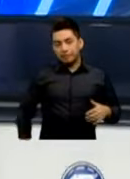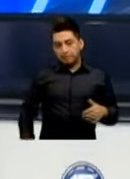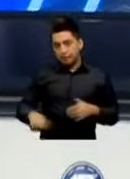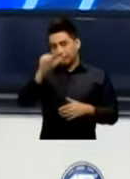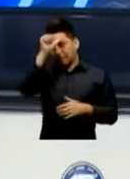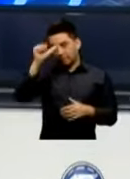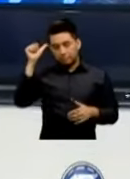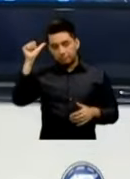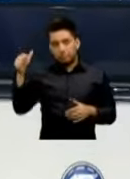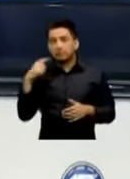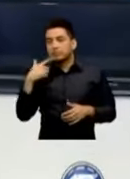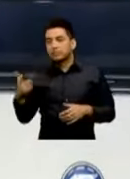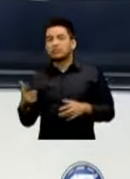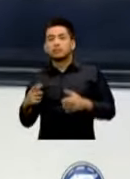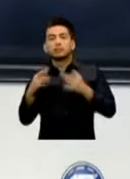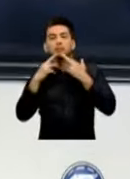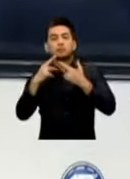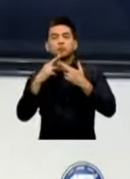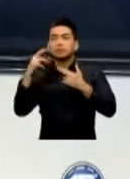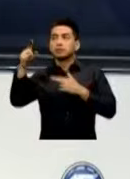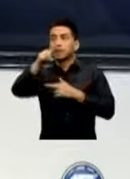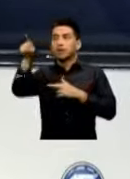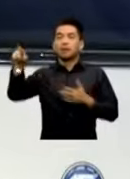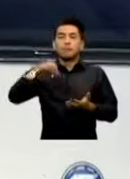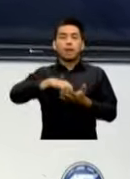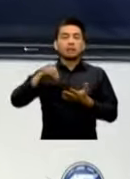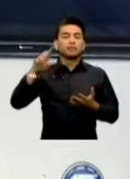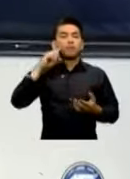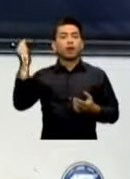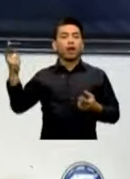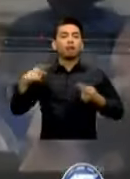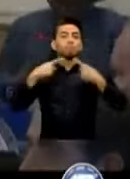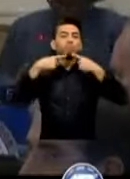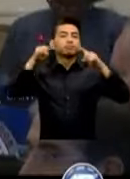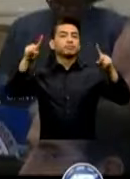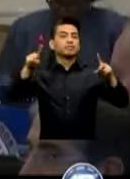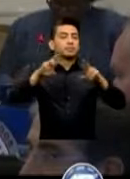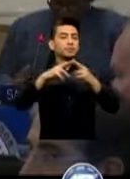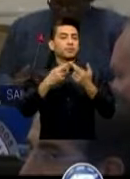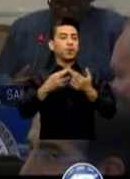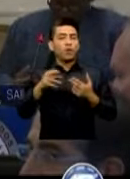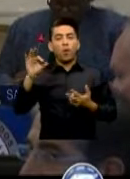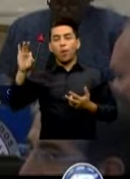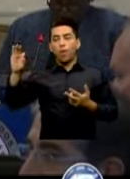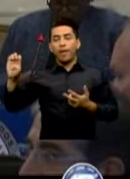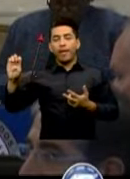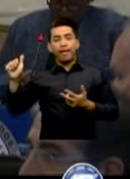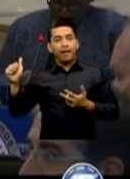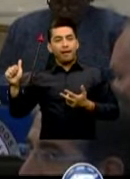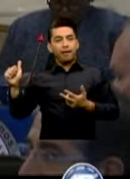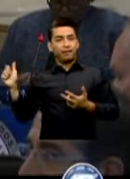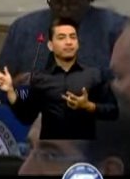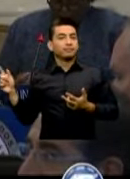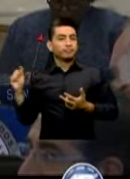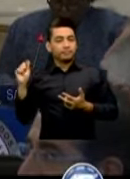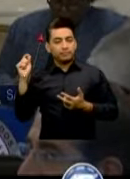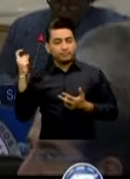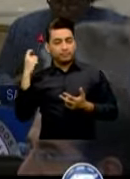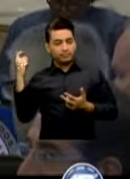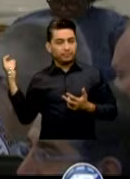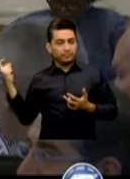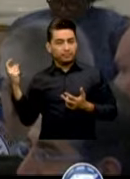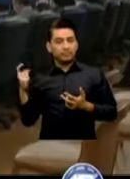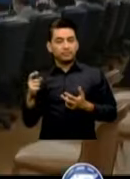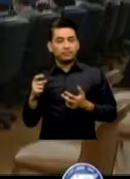La Respuesta De Los Países Tras Su Discurso Emitido En La Reunión De La OEA En Una Reciente Conferencia De Prensa El Presidente De La